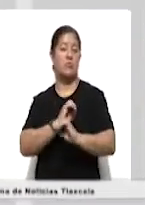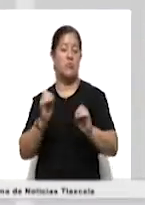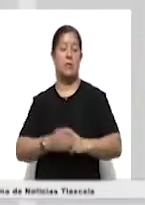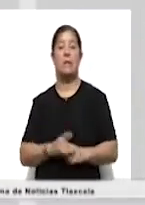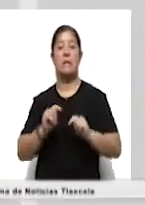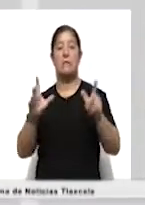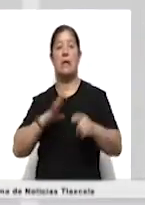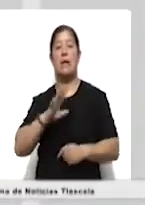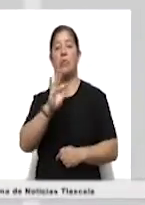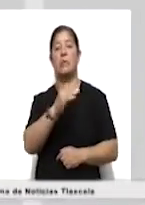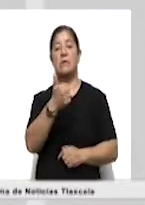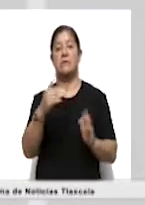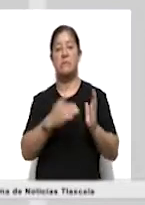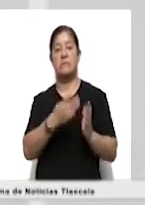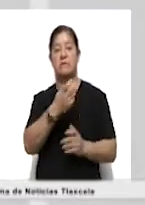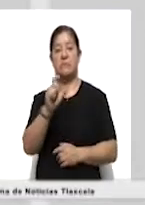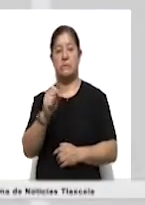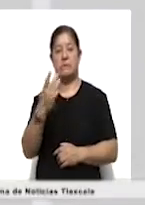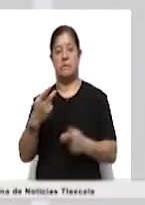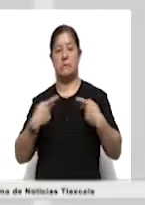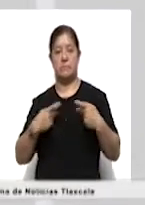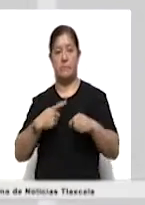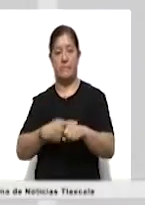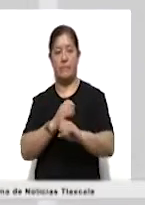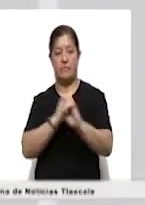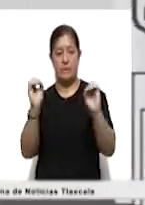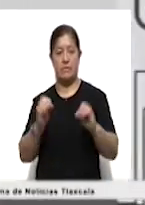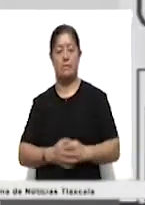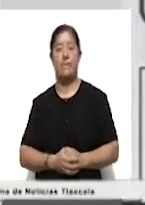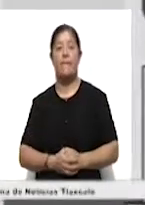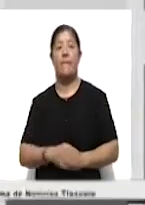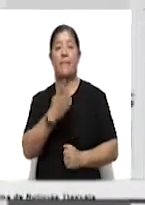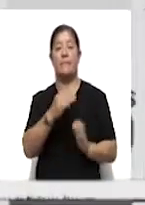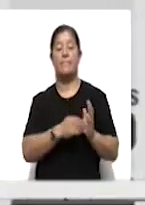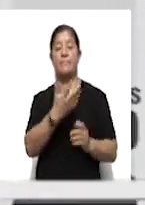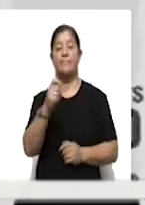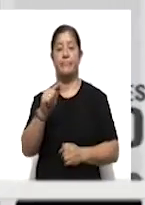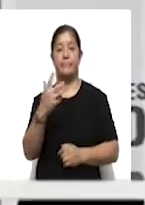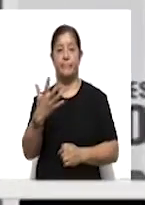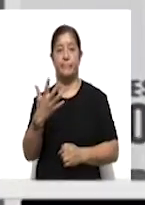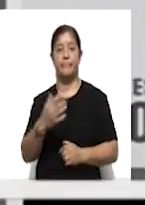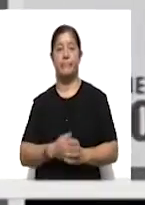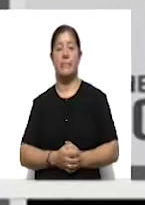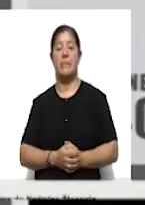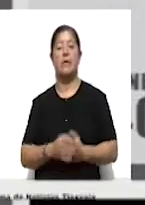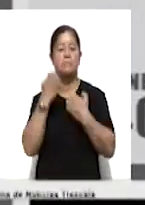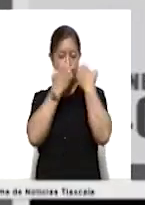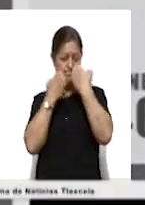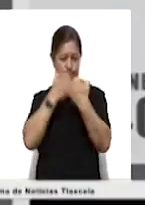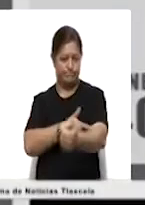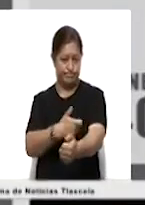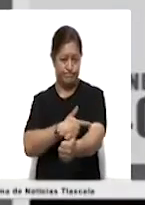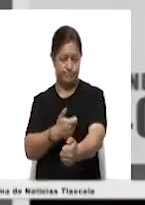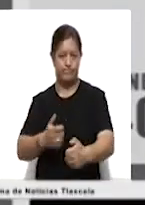Estado registra hasta este momento cuarenta seis mil trescientos veintitrés casos negativos y tres mil quinientos setenta y cinco se encuentran en espera